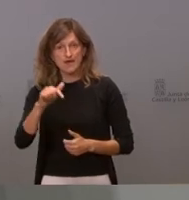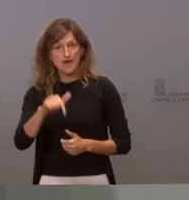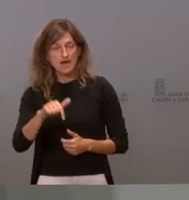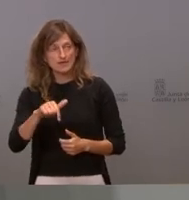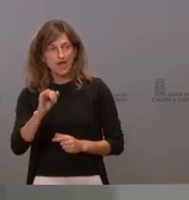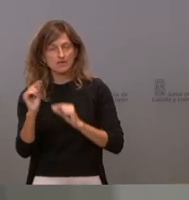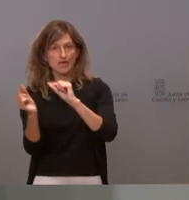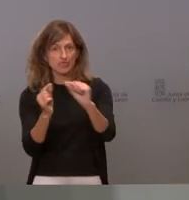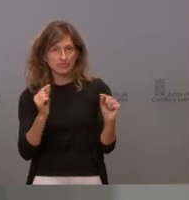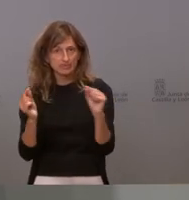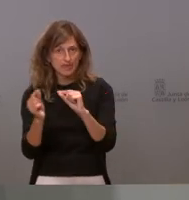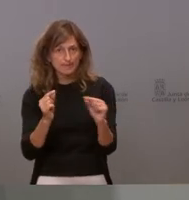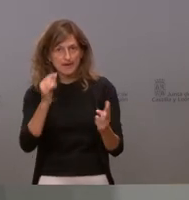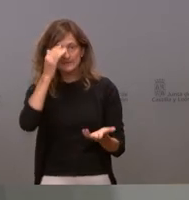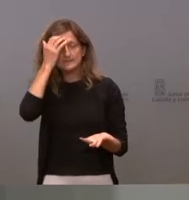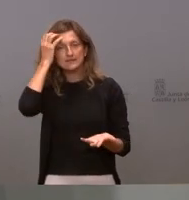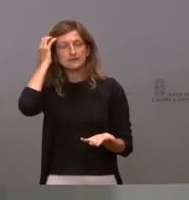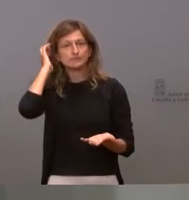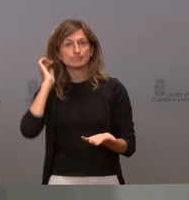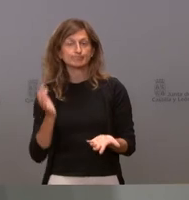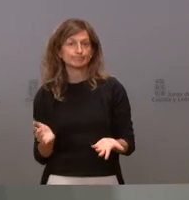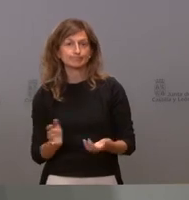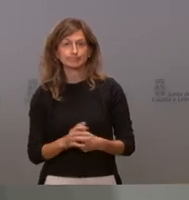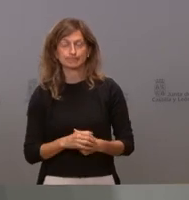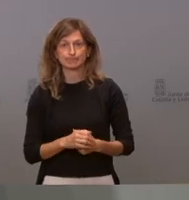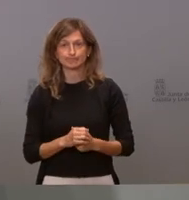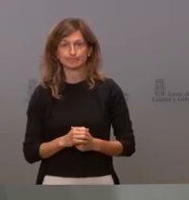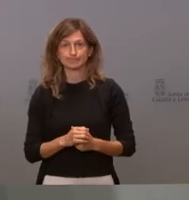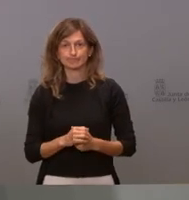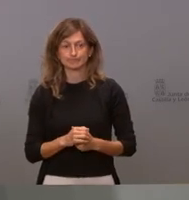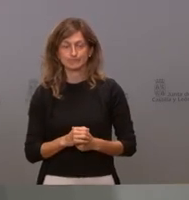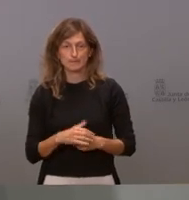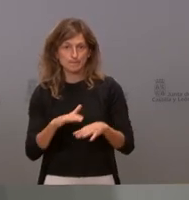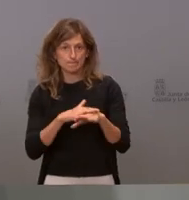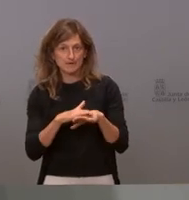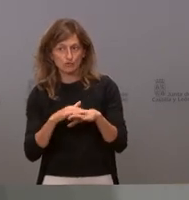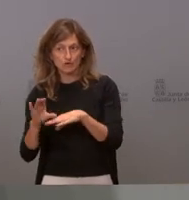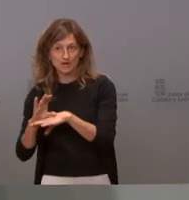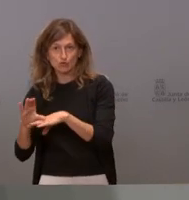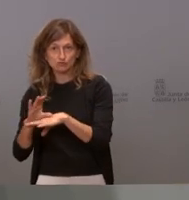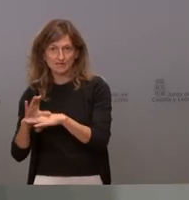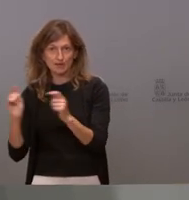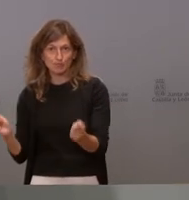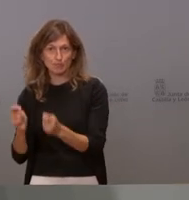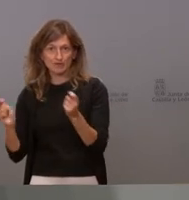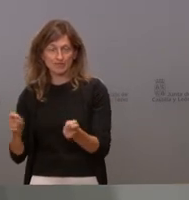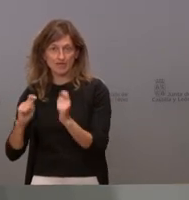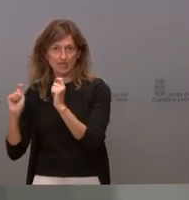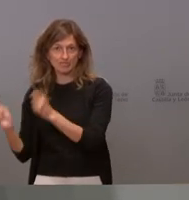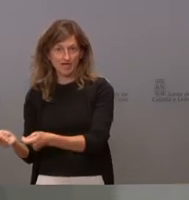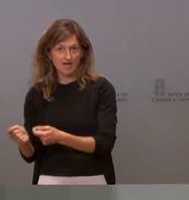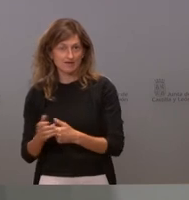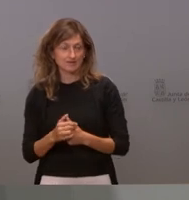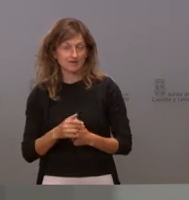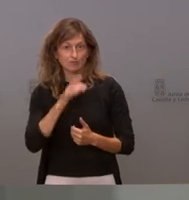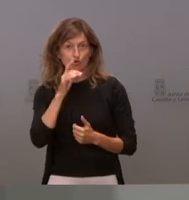un debate sobre yo me va a perdonar la consejera que le haga publicidad me gustaría que leyesen un artículo que